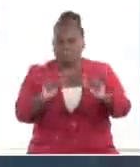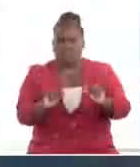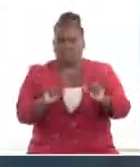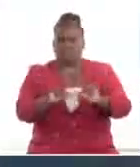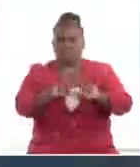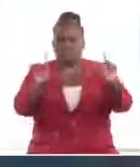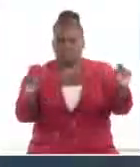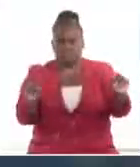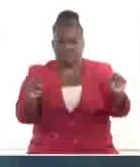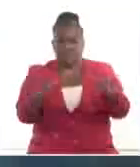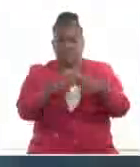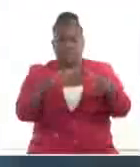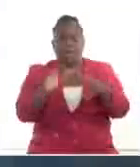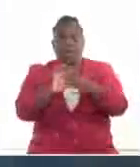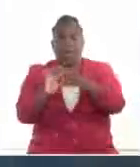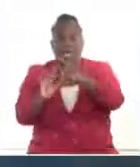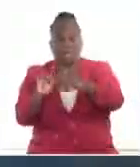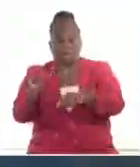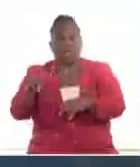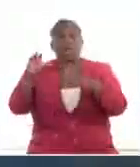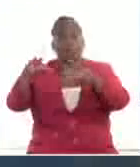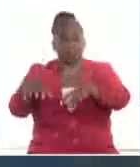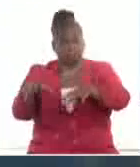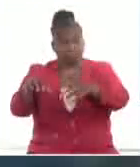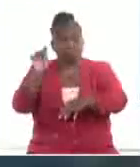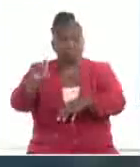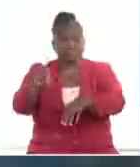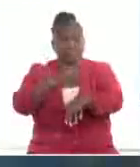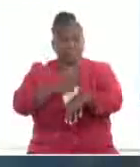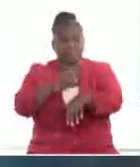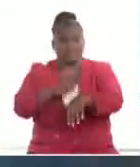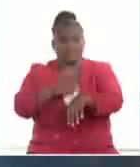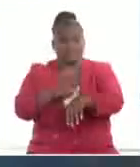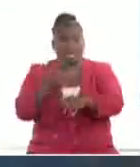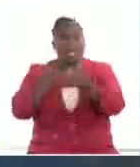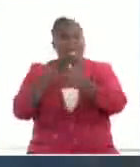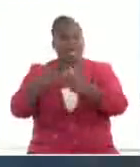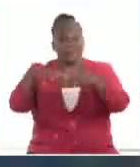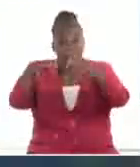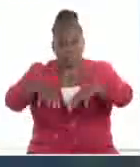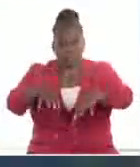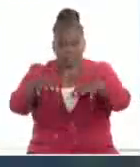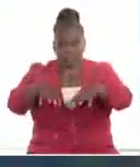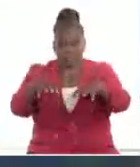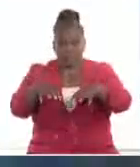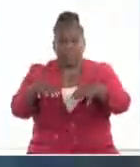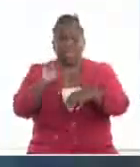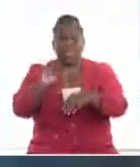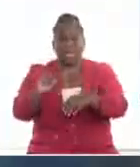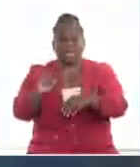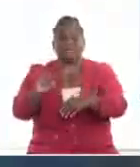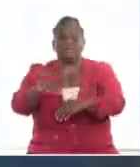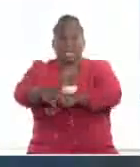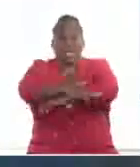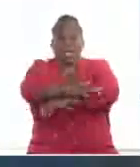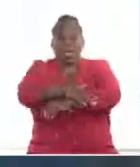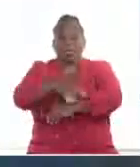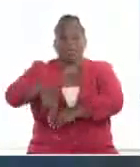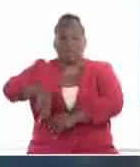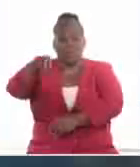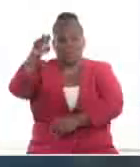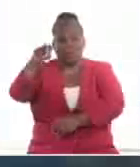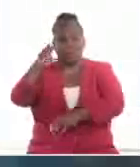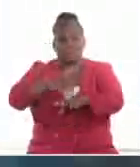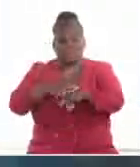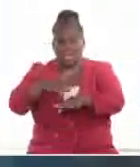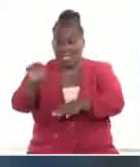Digo casi porque en Guantánamo sí ha estado lloviendo en las últimas horas, algunas lluvias, sobre todo hacia zonas de su costa norte, por el tránsito en esa